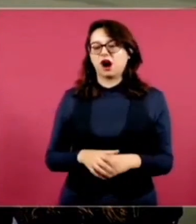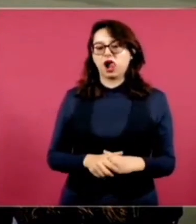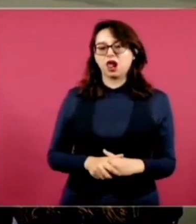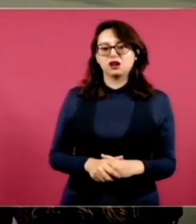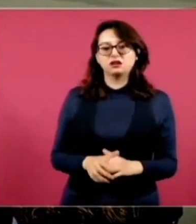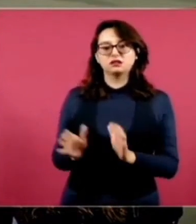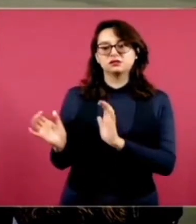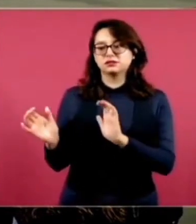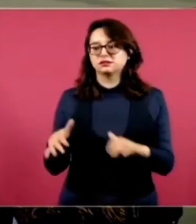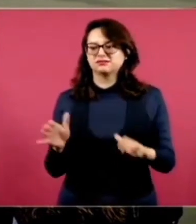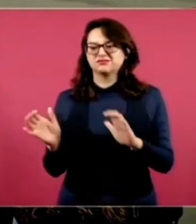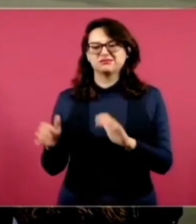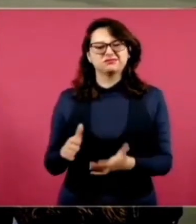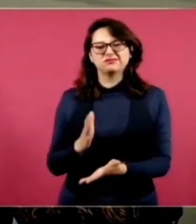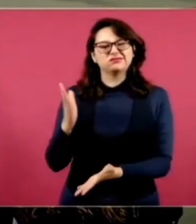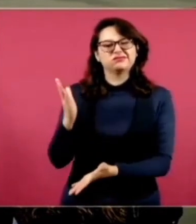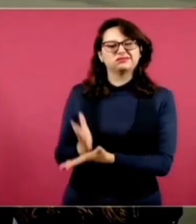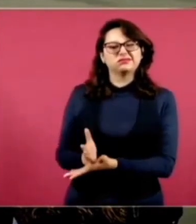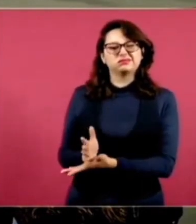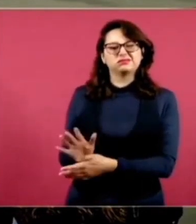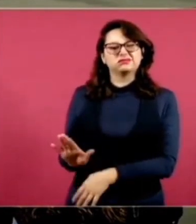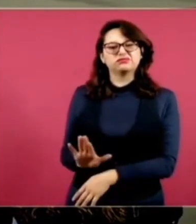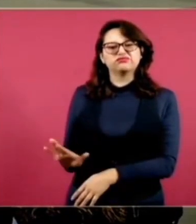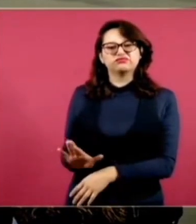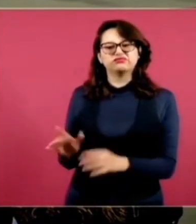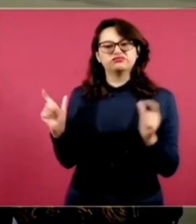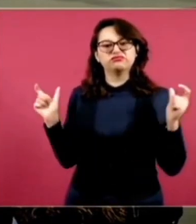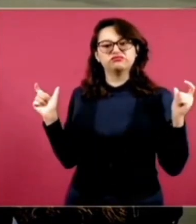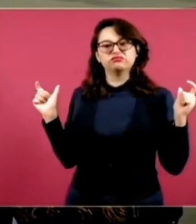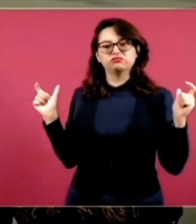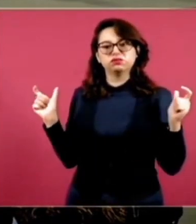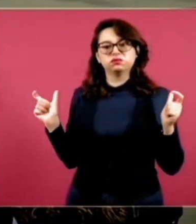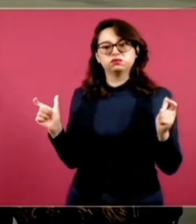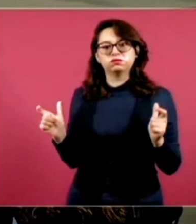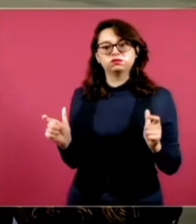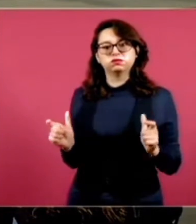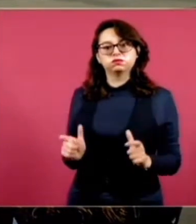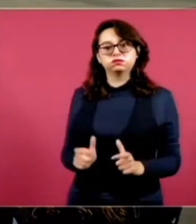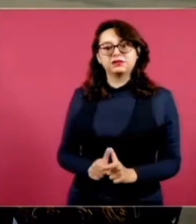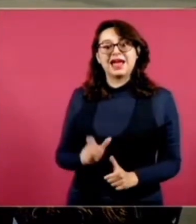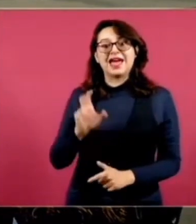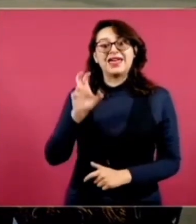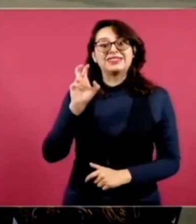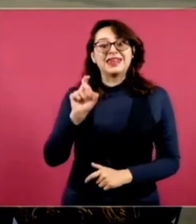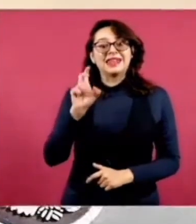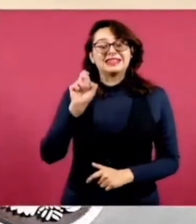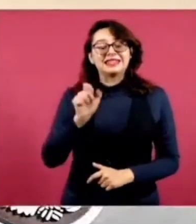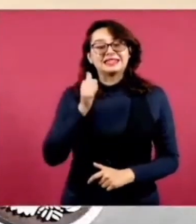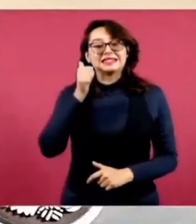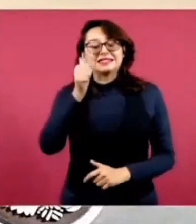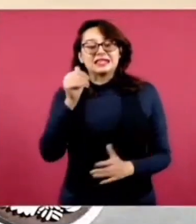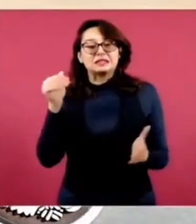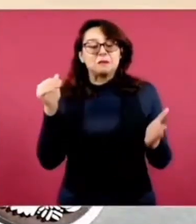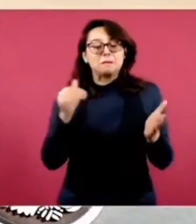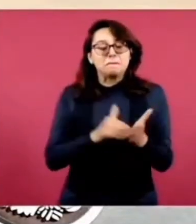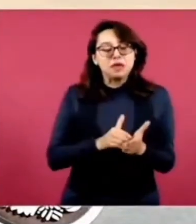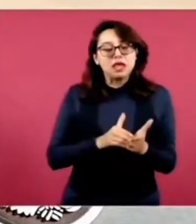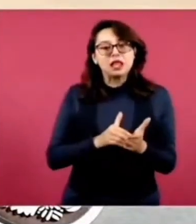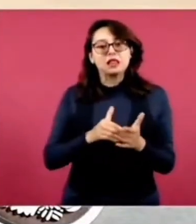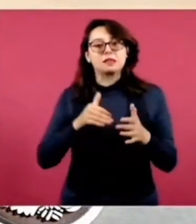especializado. Esto llegó a representar una escasez de 36 mil trabajadores de la salud.